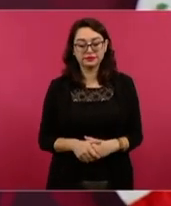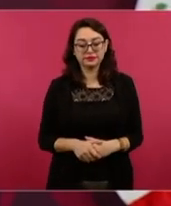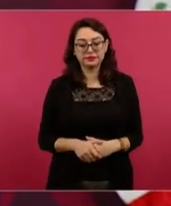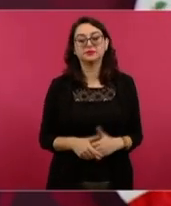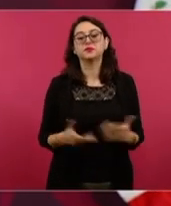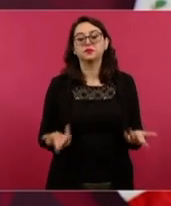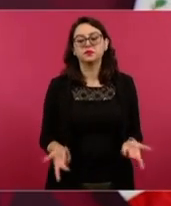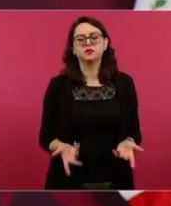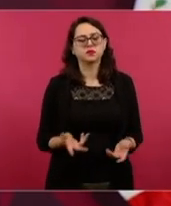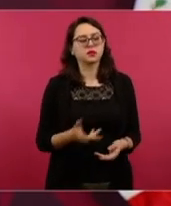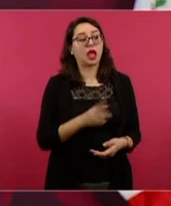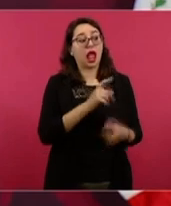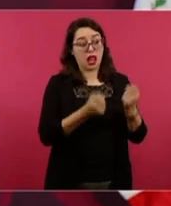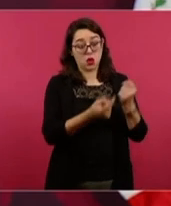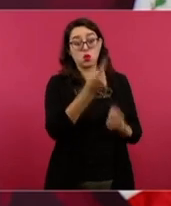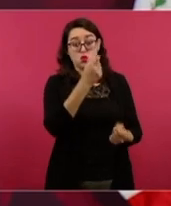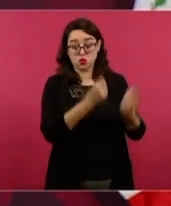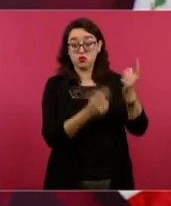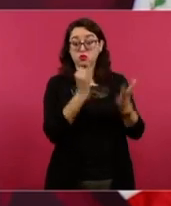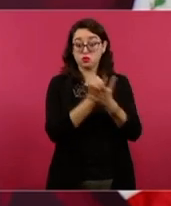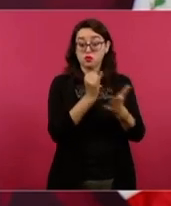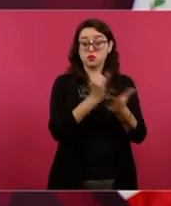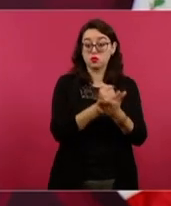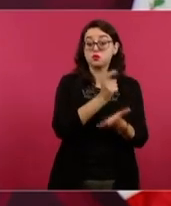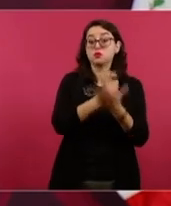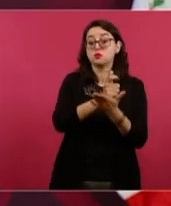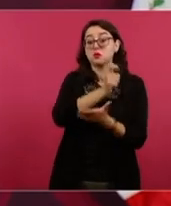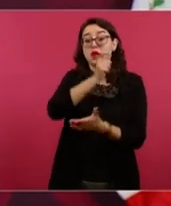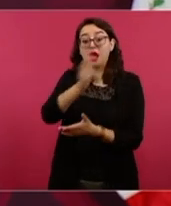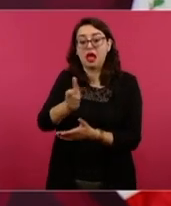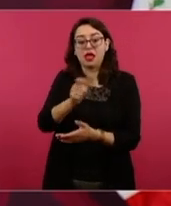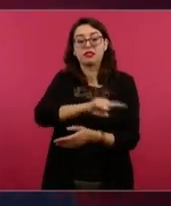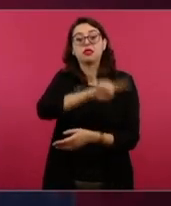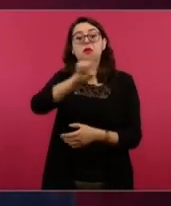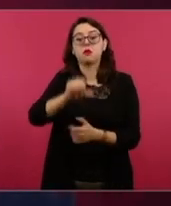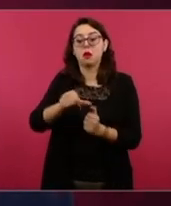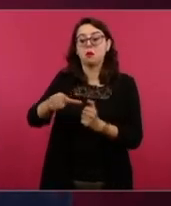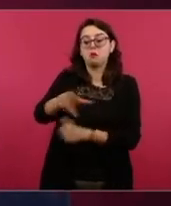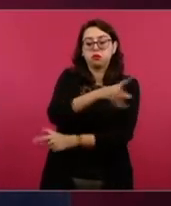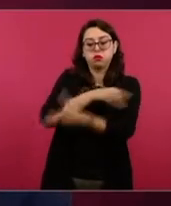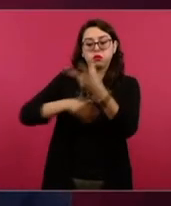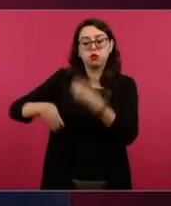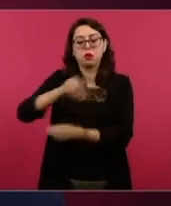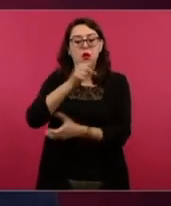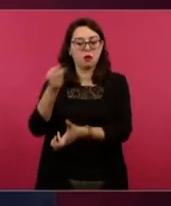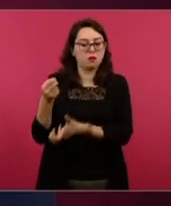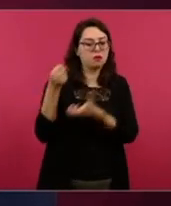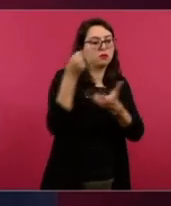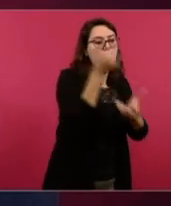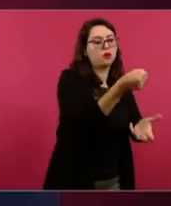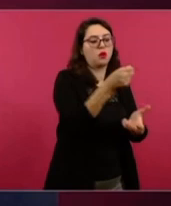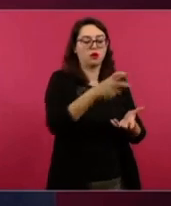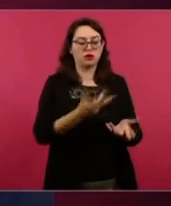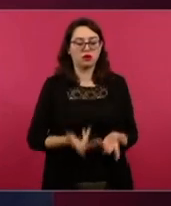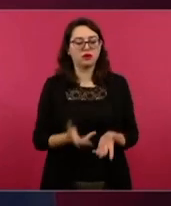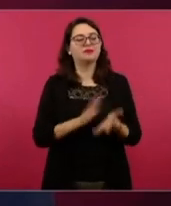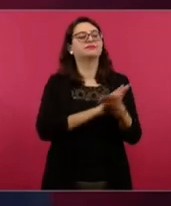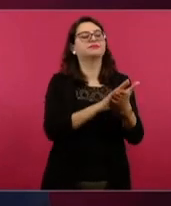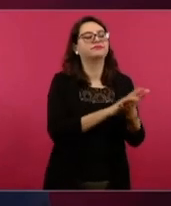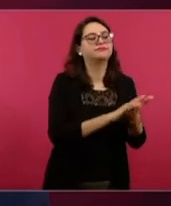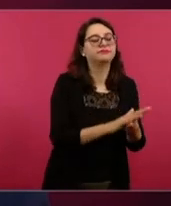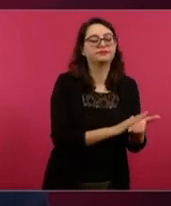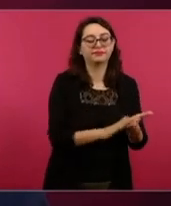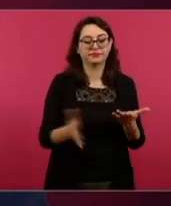se les condonaban los impuestos, pero también engañaron mucho